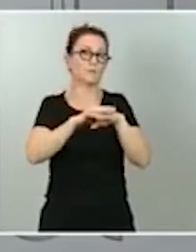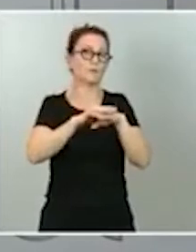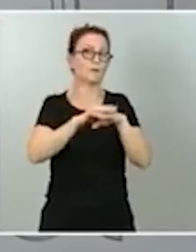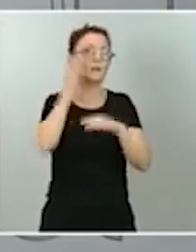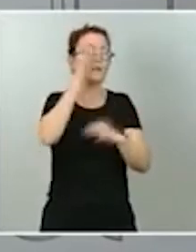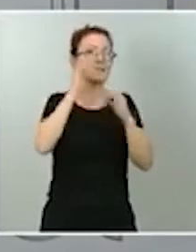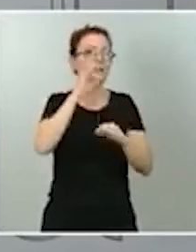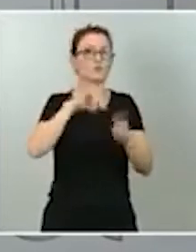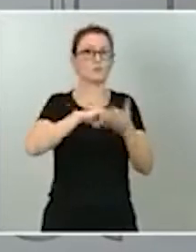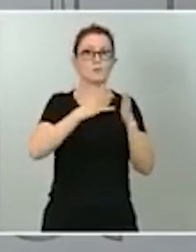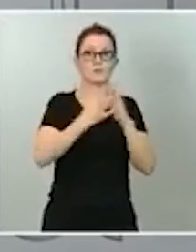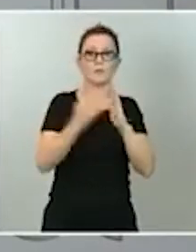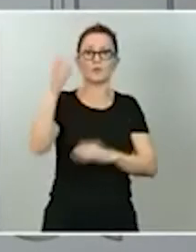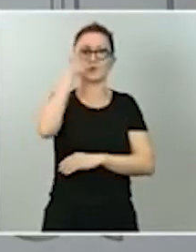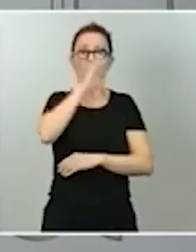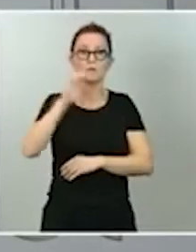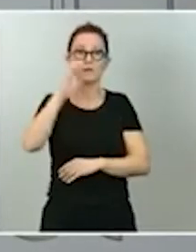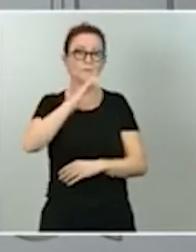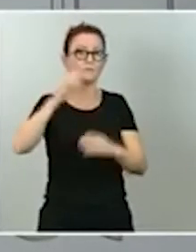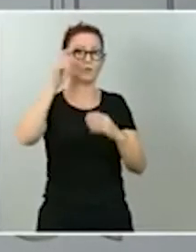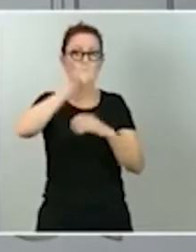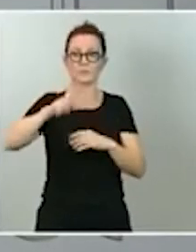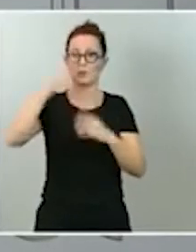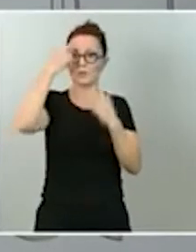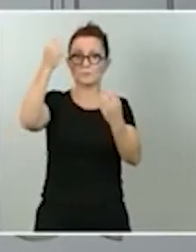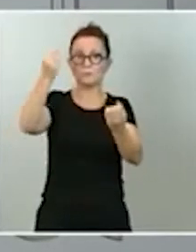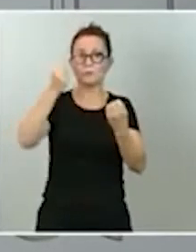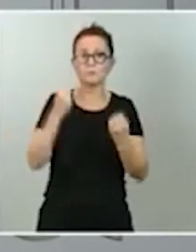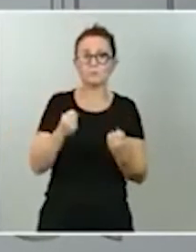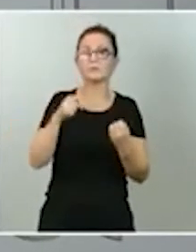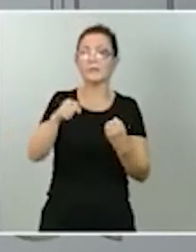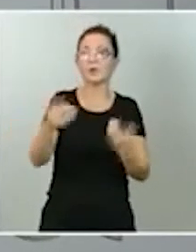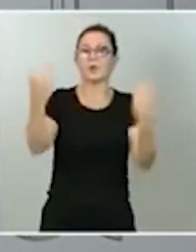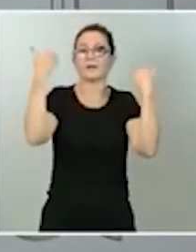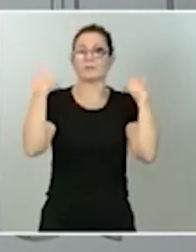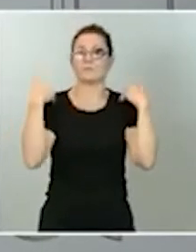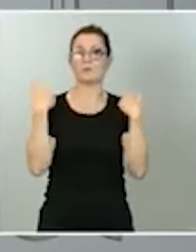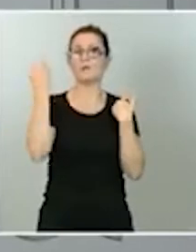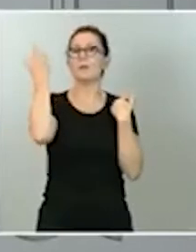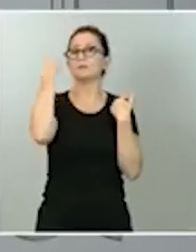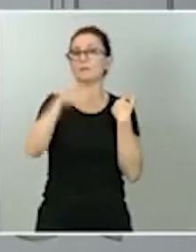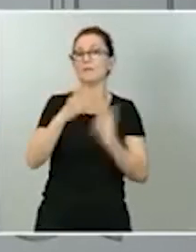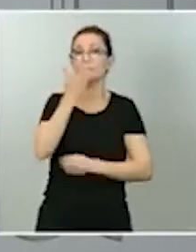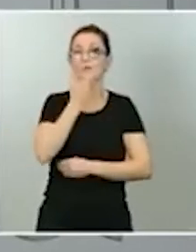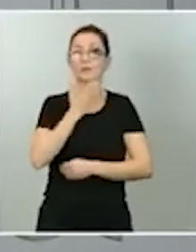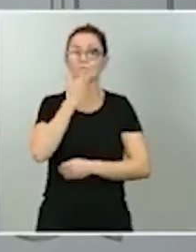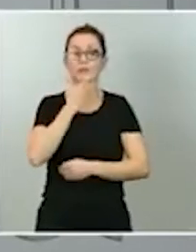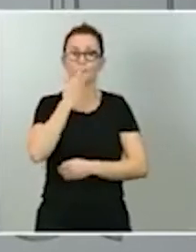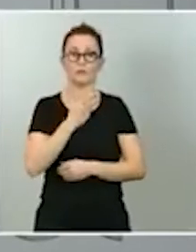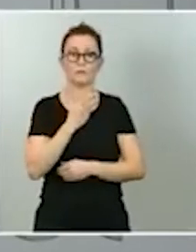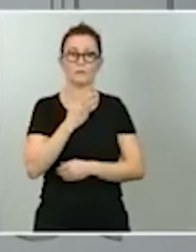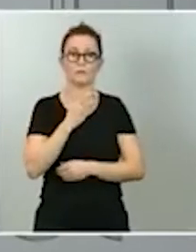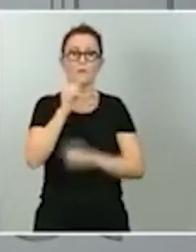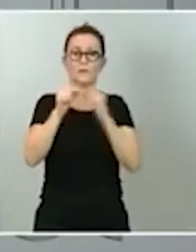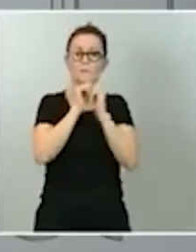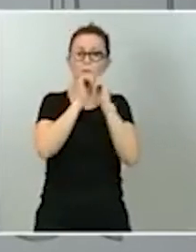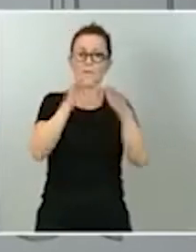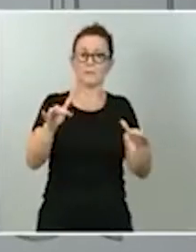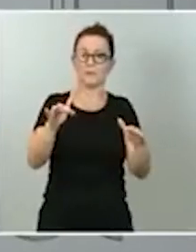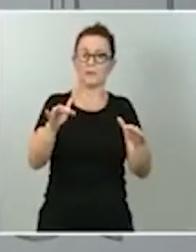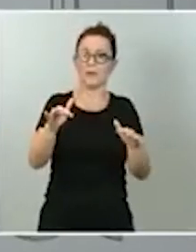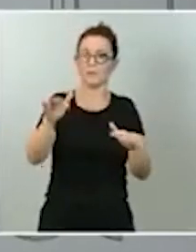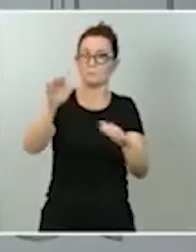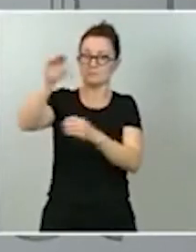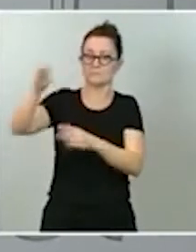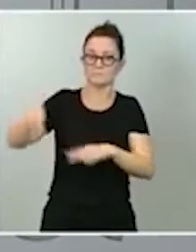expertos que aquellos que llevan la monitorización de la pandemia han ido dictando en cada momento algunos